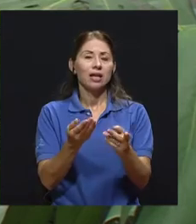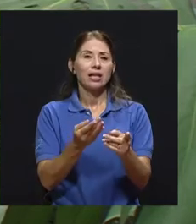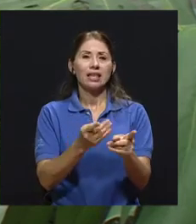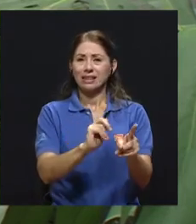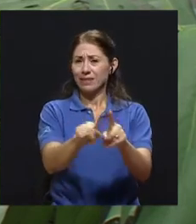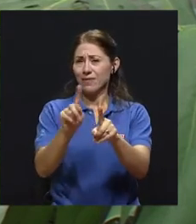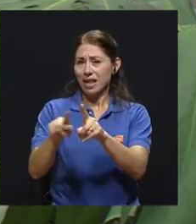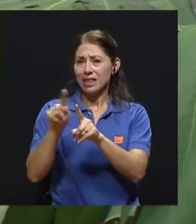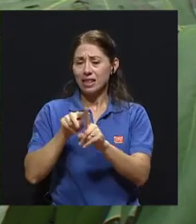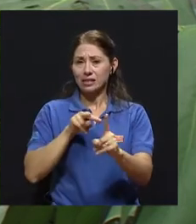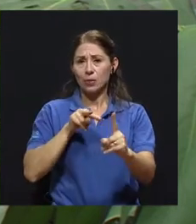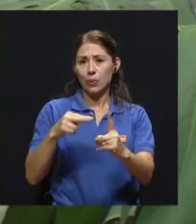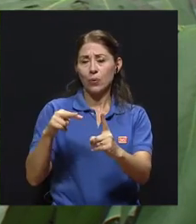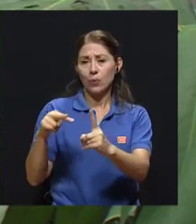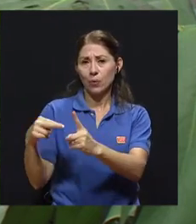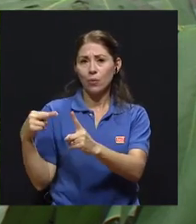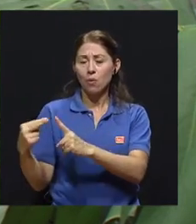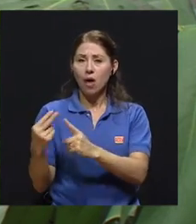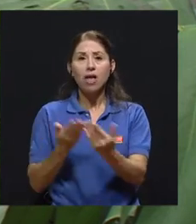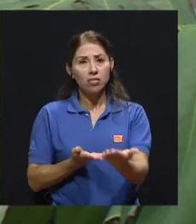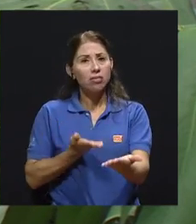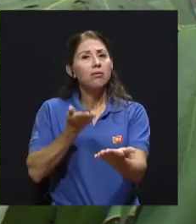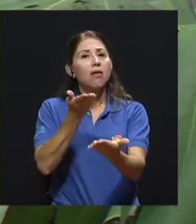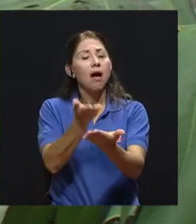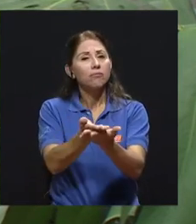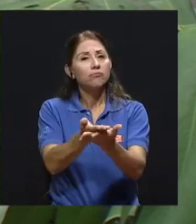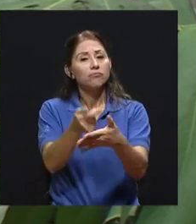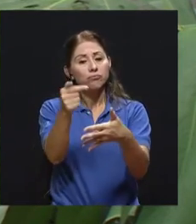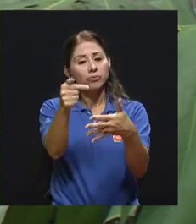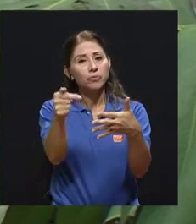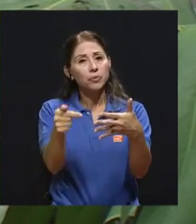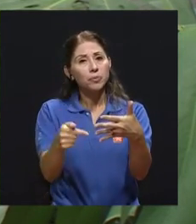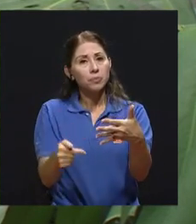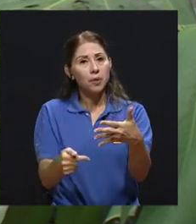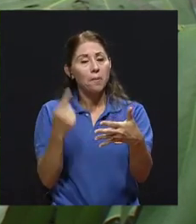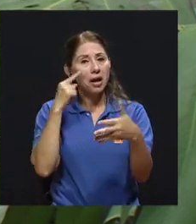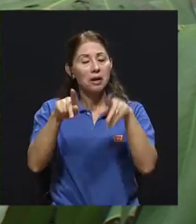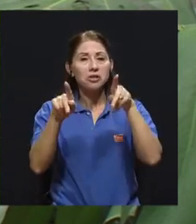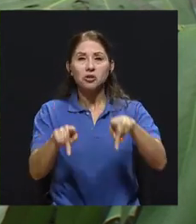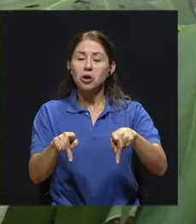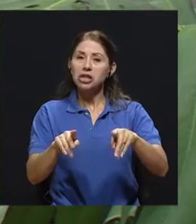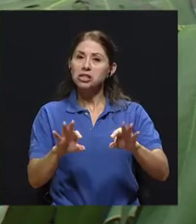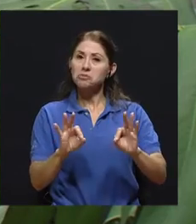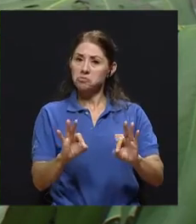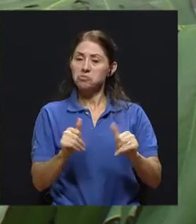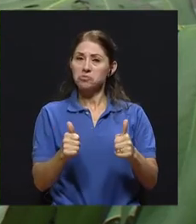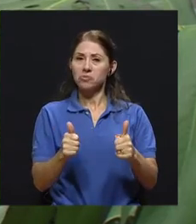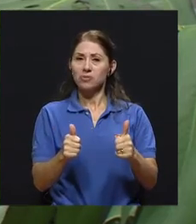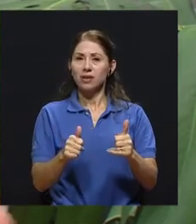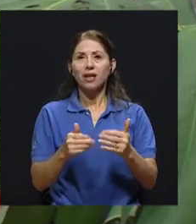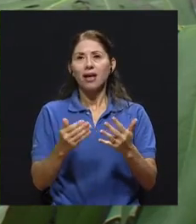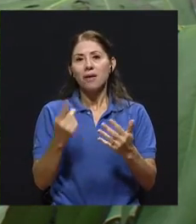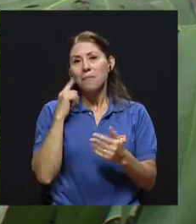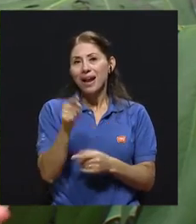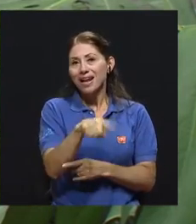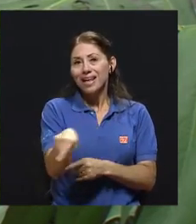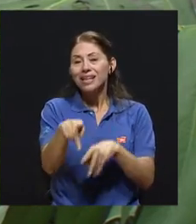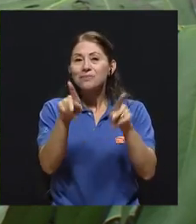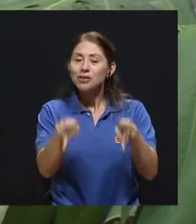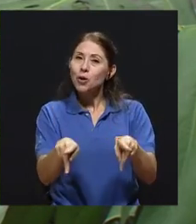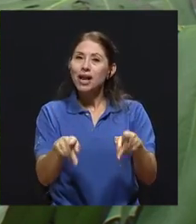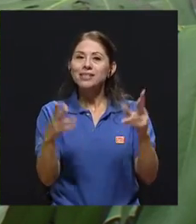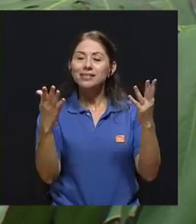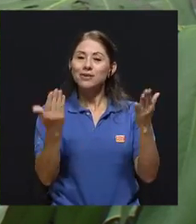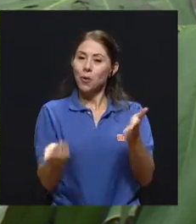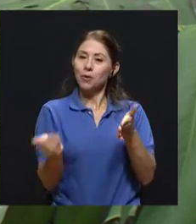alternativas para que las personas, pongámoslo así en un lenguaje un poco más retórico, puedan entrar a reconciliarse